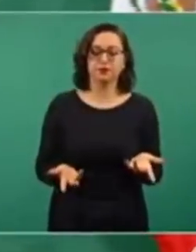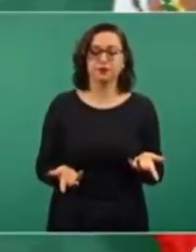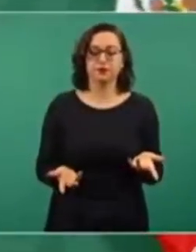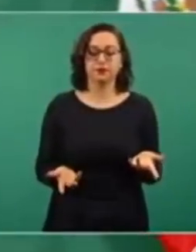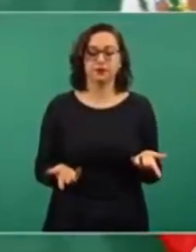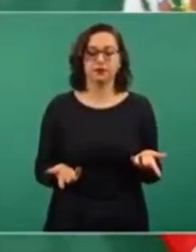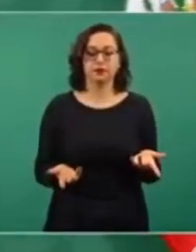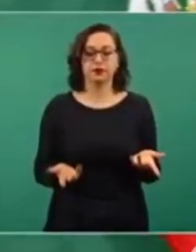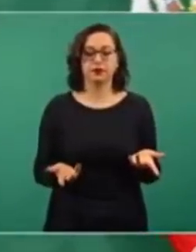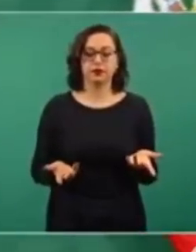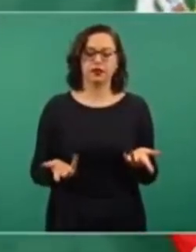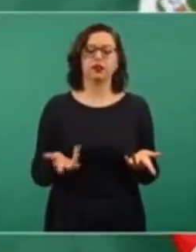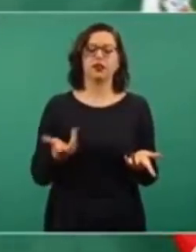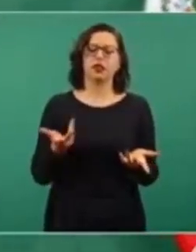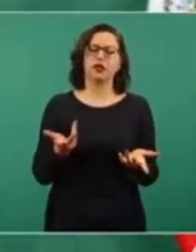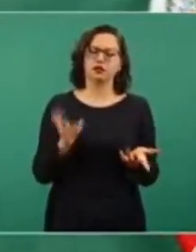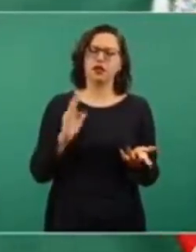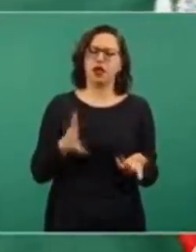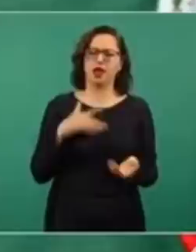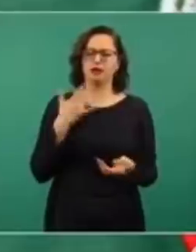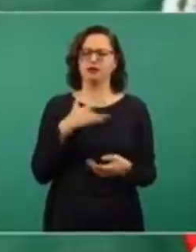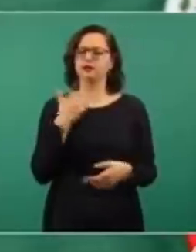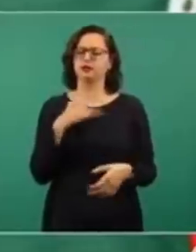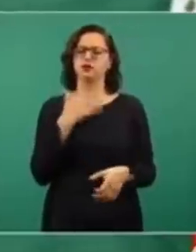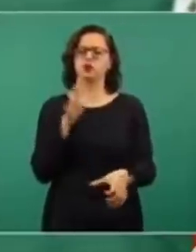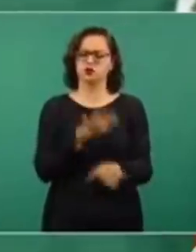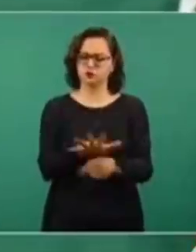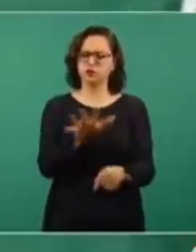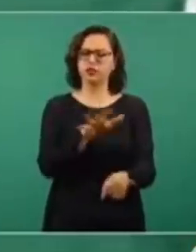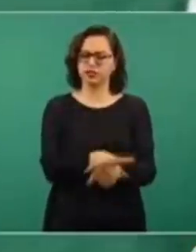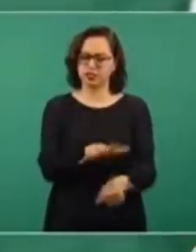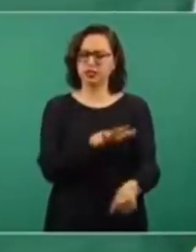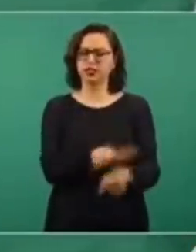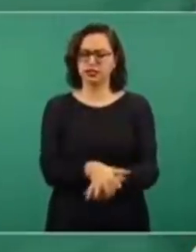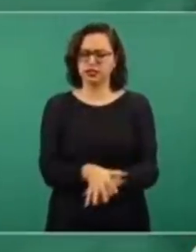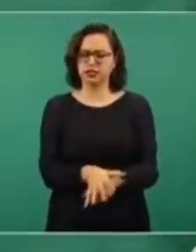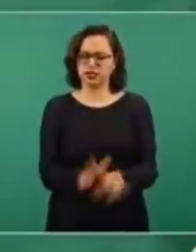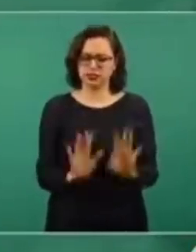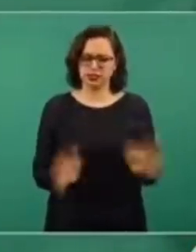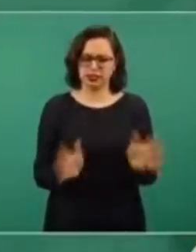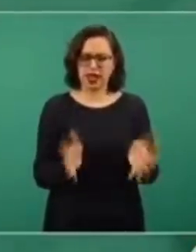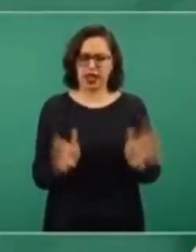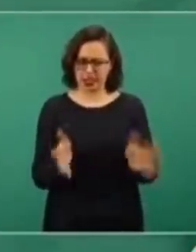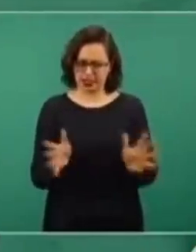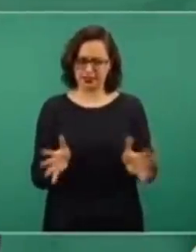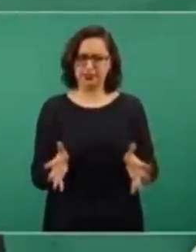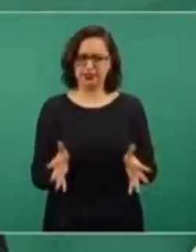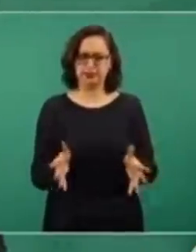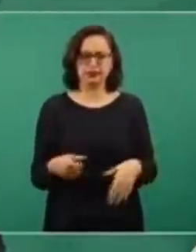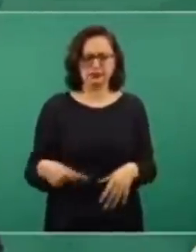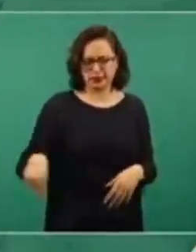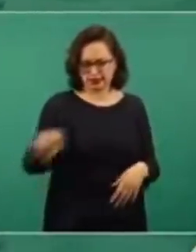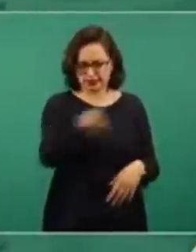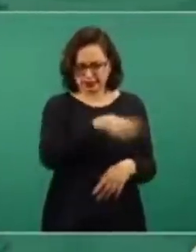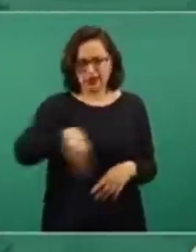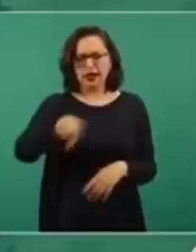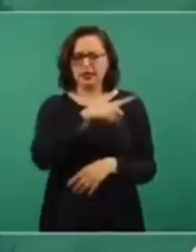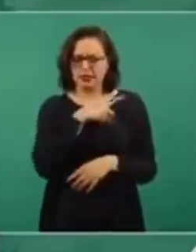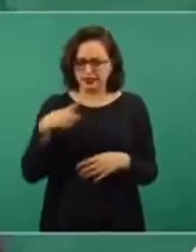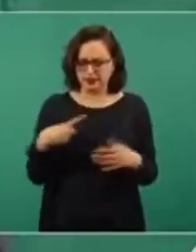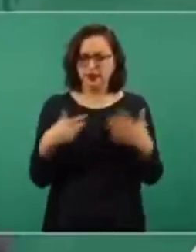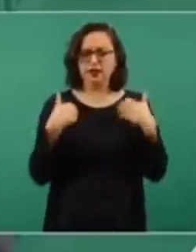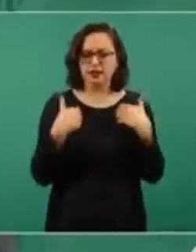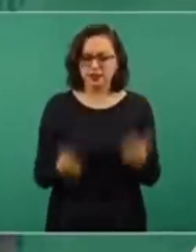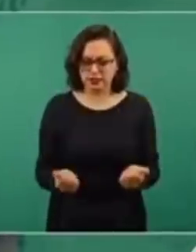creo que es suficiente para que se entienda que no